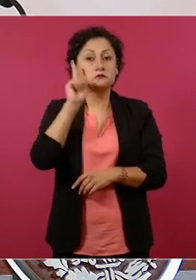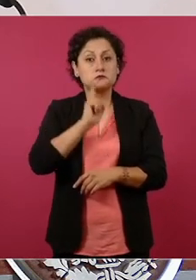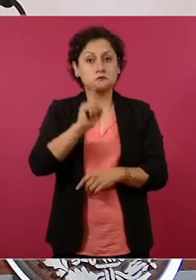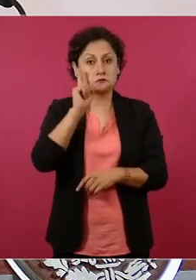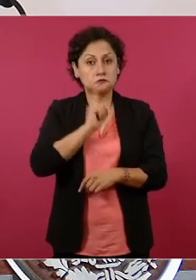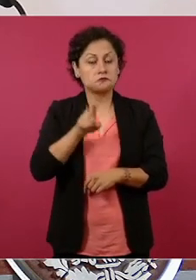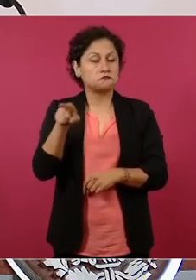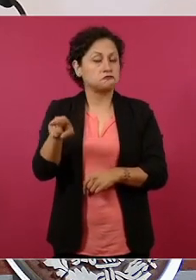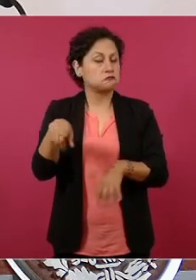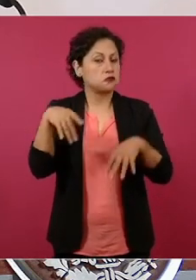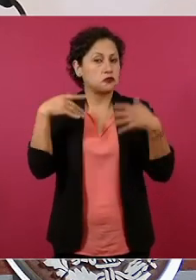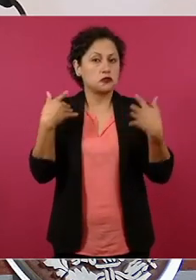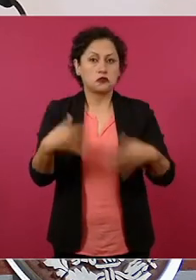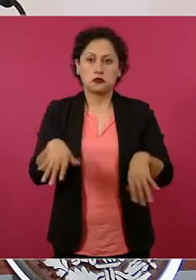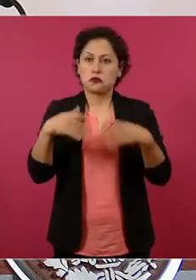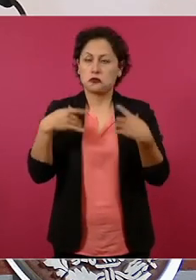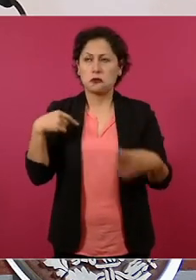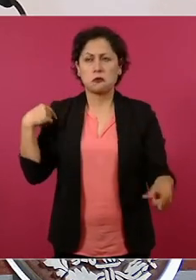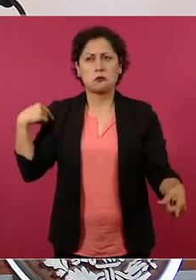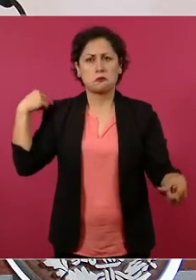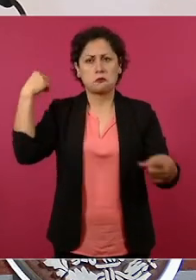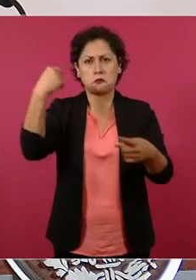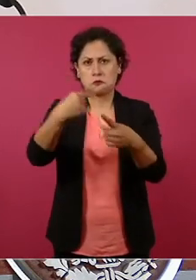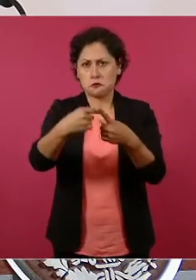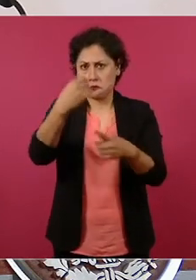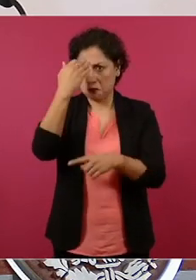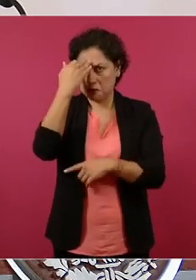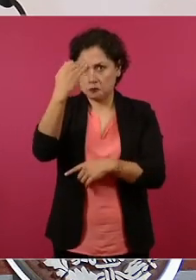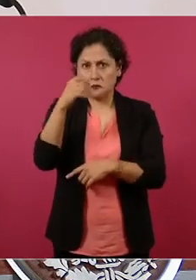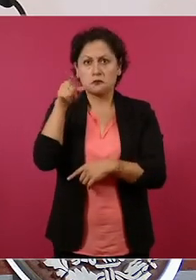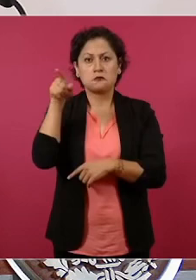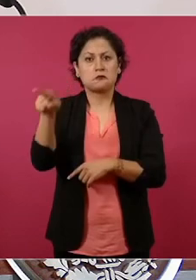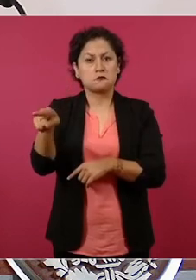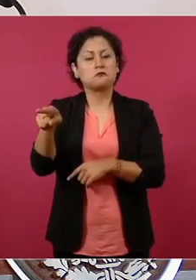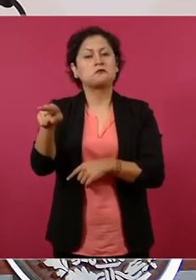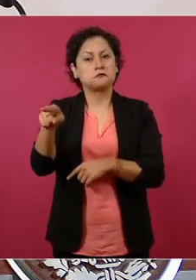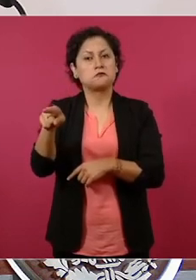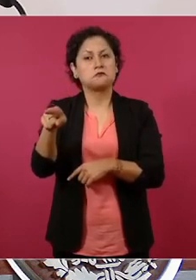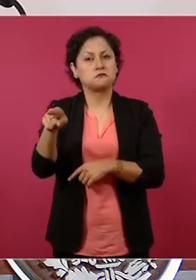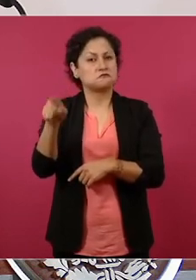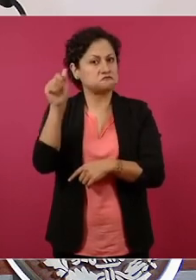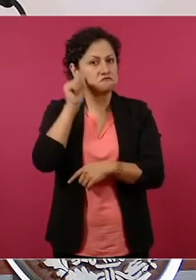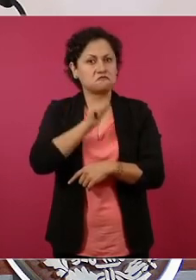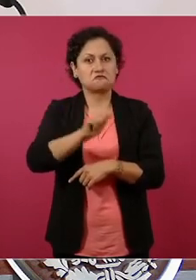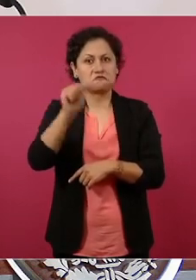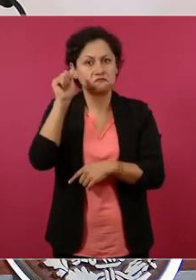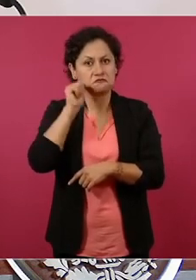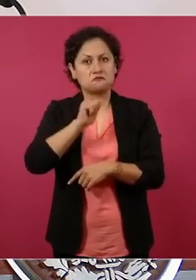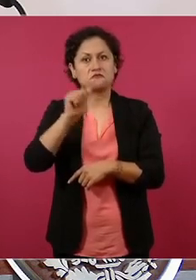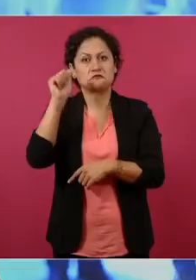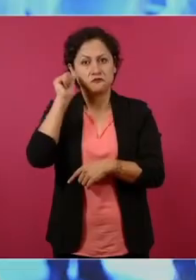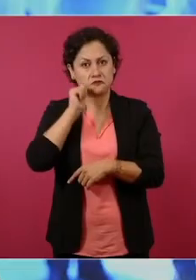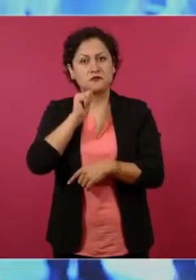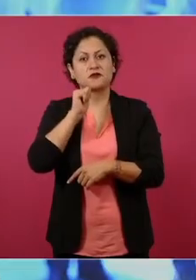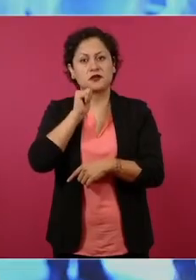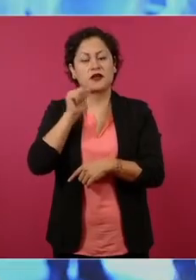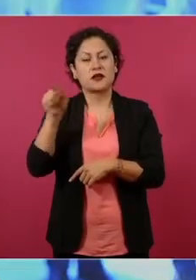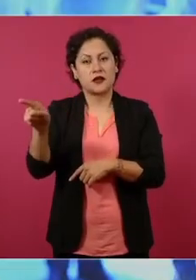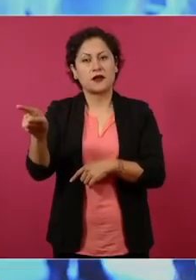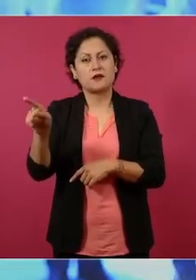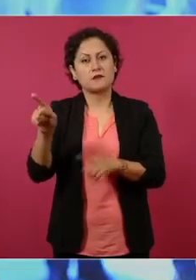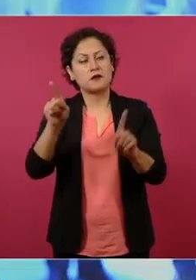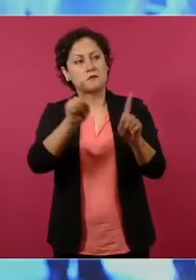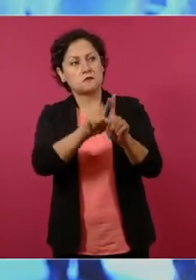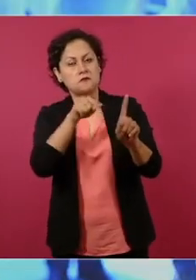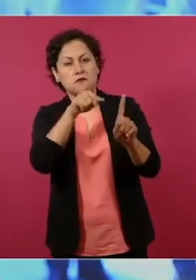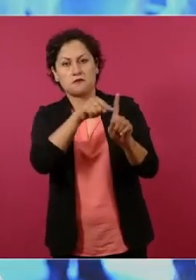una solicitante para el presidente de la república de que